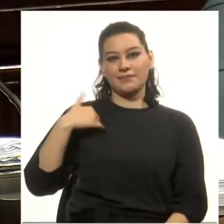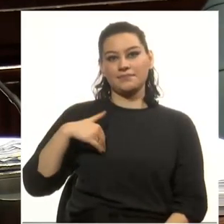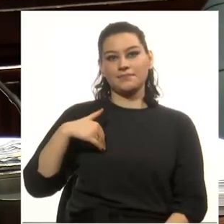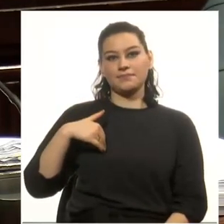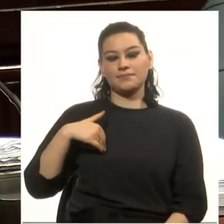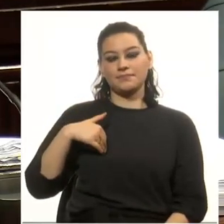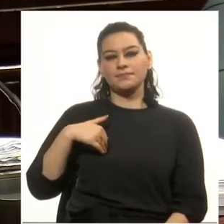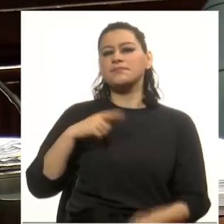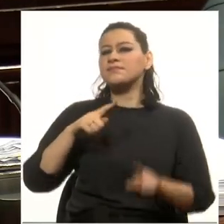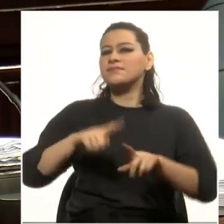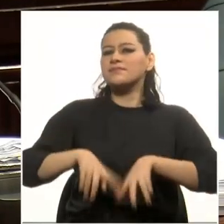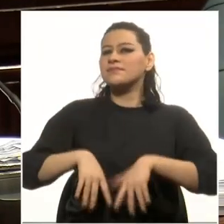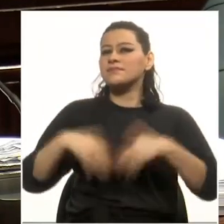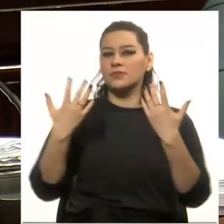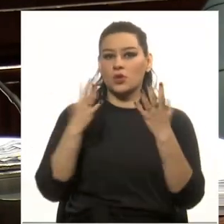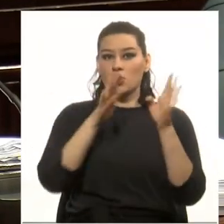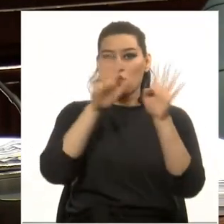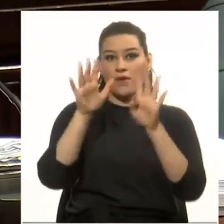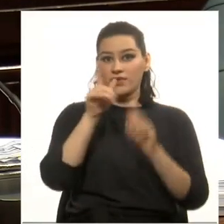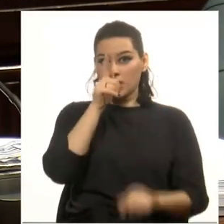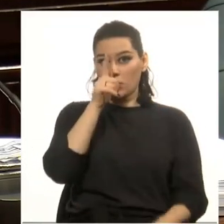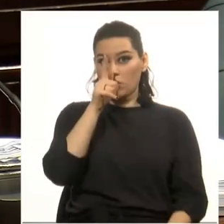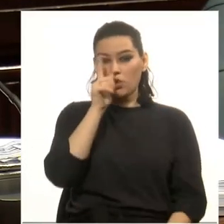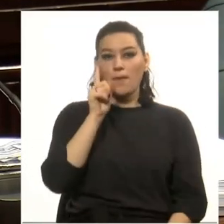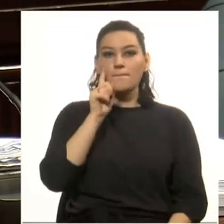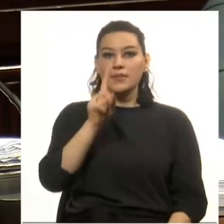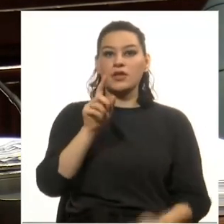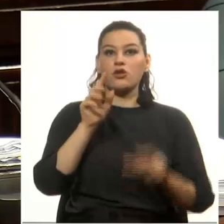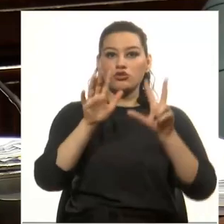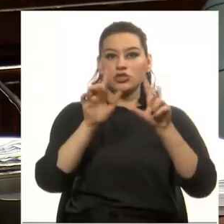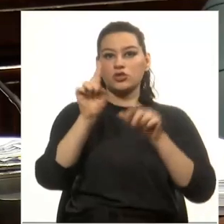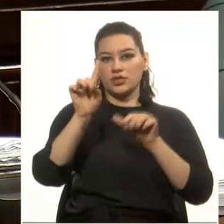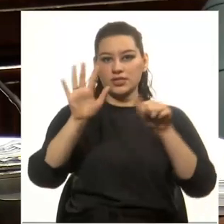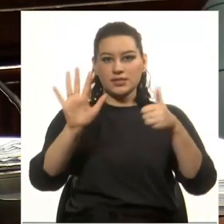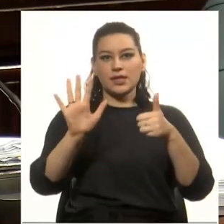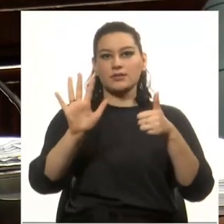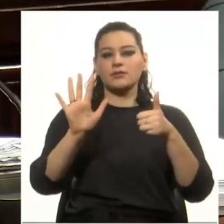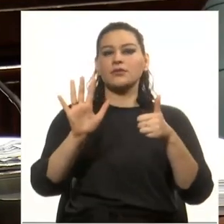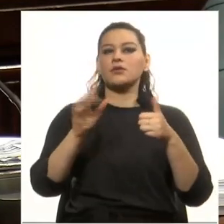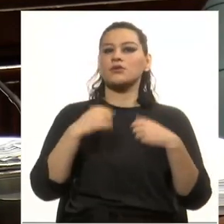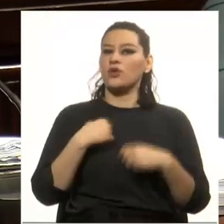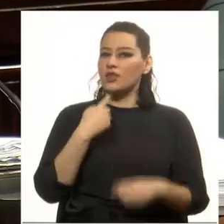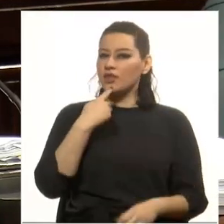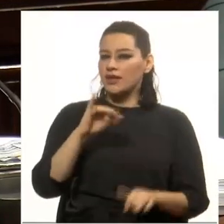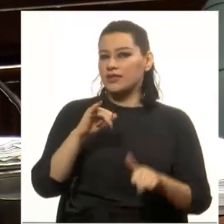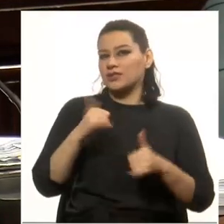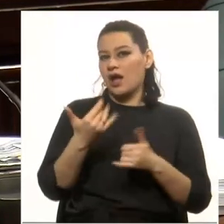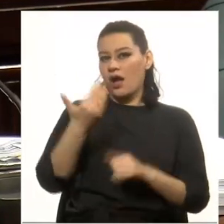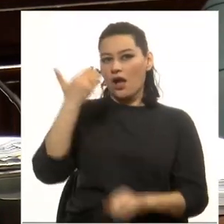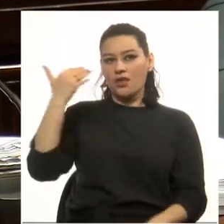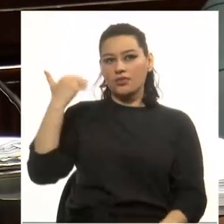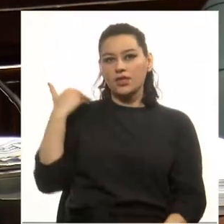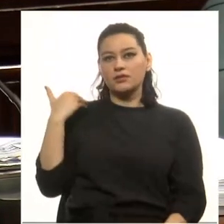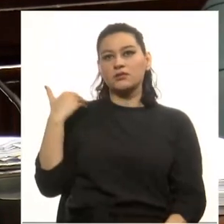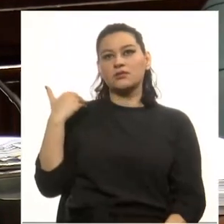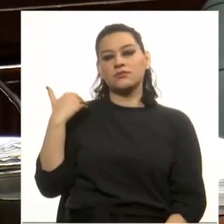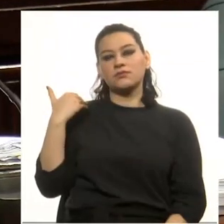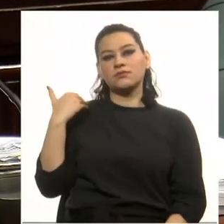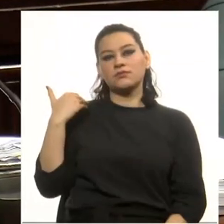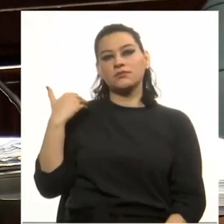Se celebra el 9 de julio de 1816 y como yo he dicho ya en otras oportunidades,